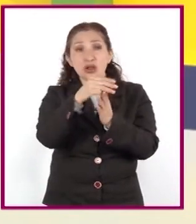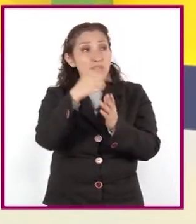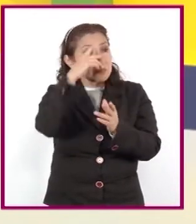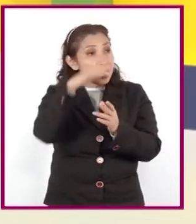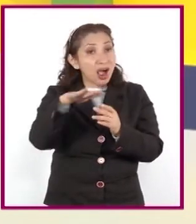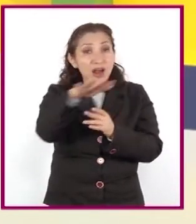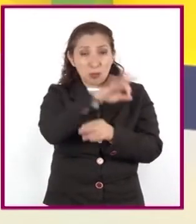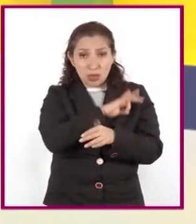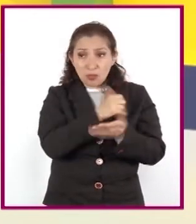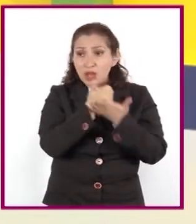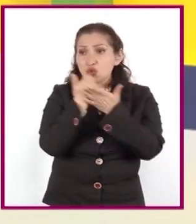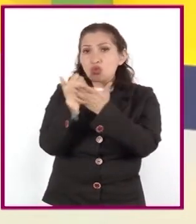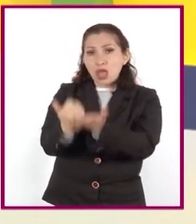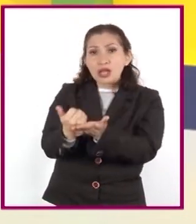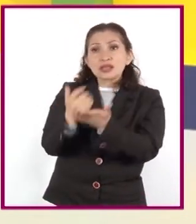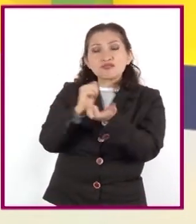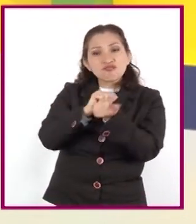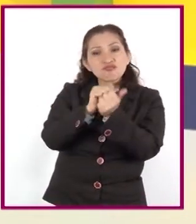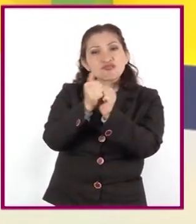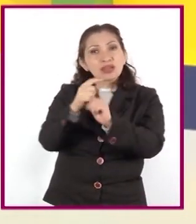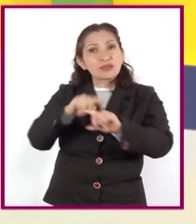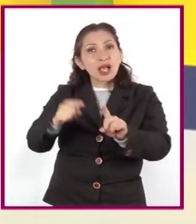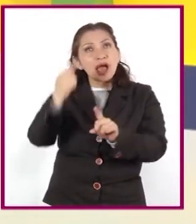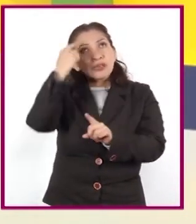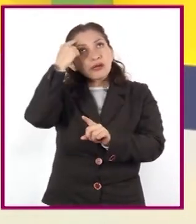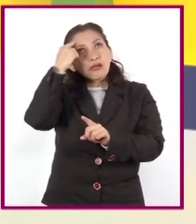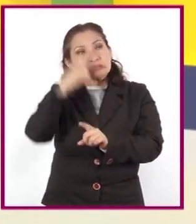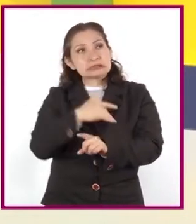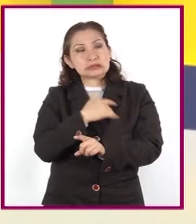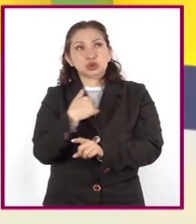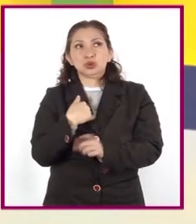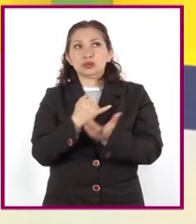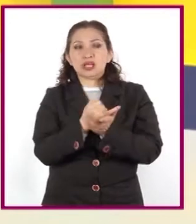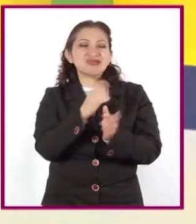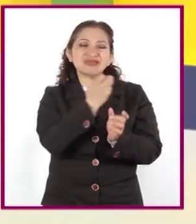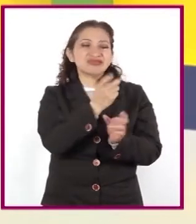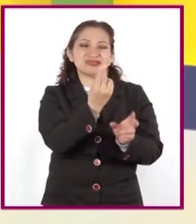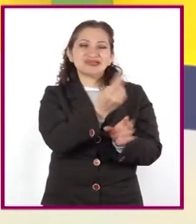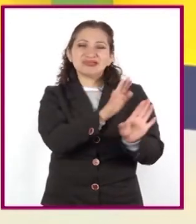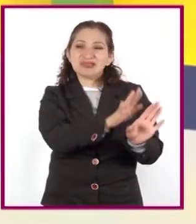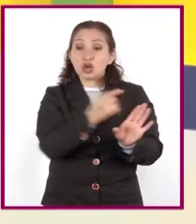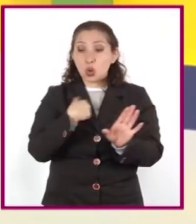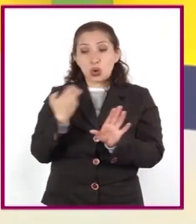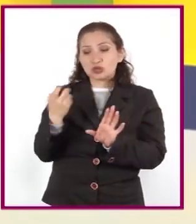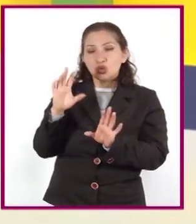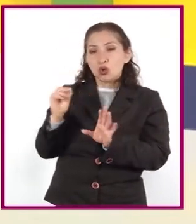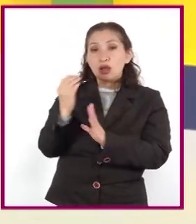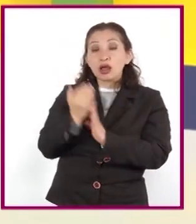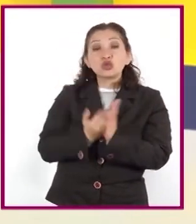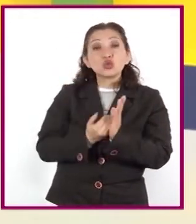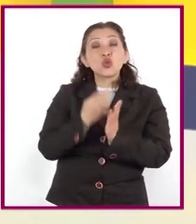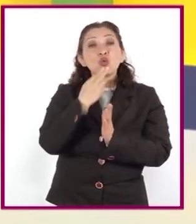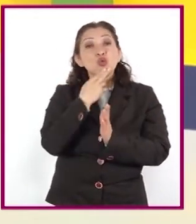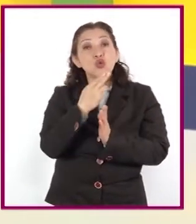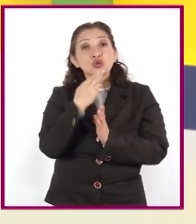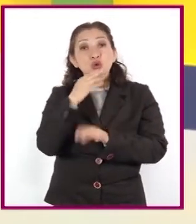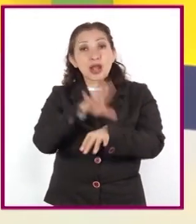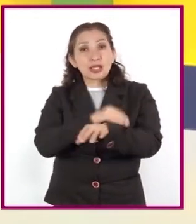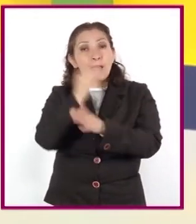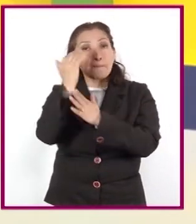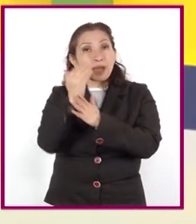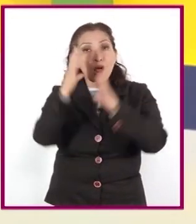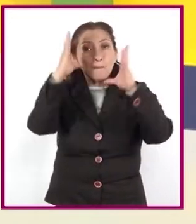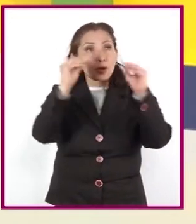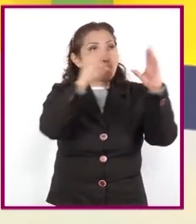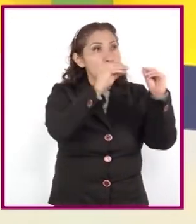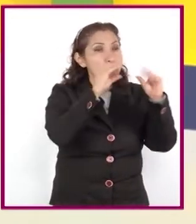hacer la diferencia si cada uno es consciente de sus decisiones y acciones. Reduzcan el uso de energía y de